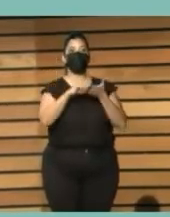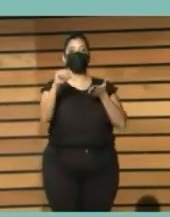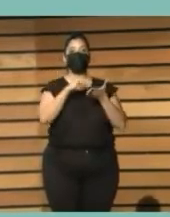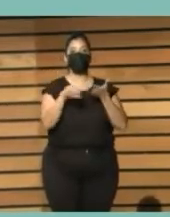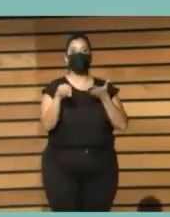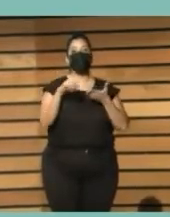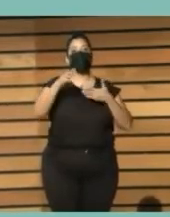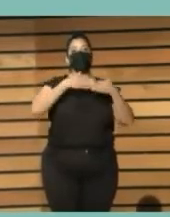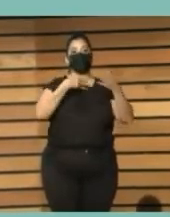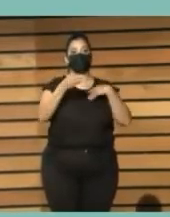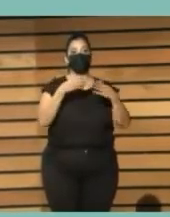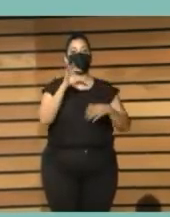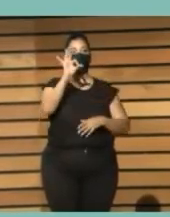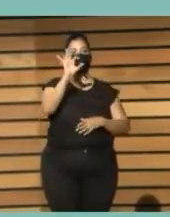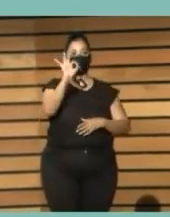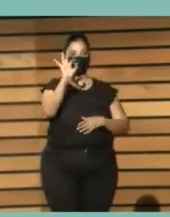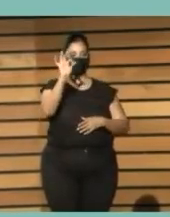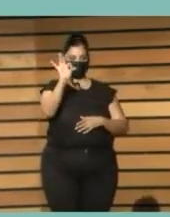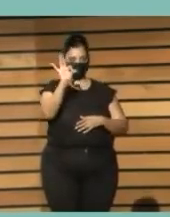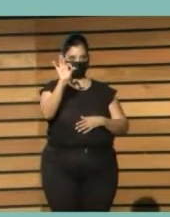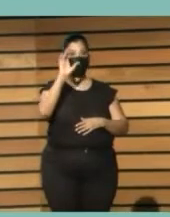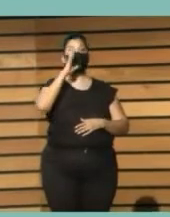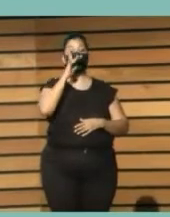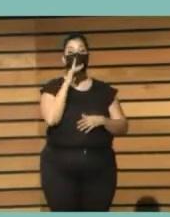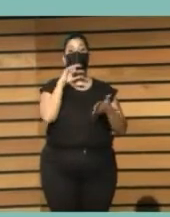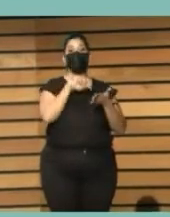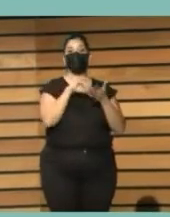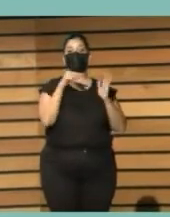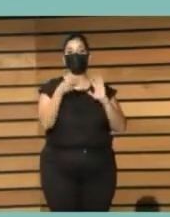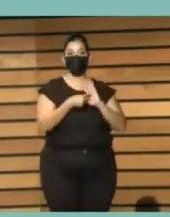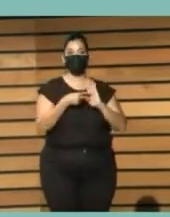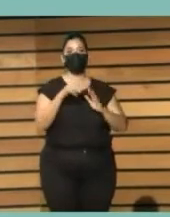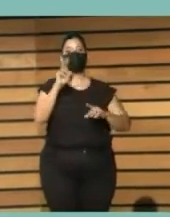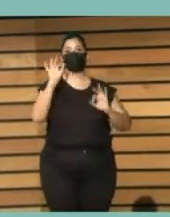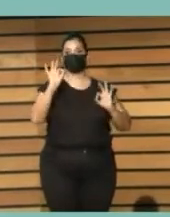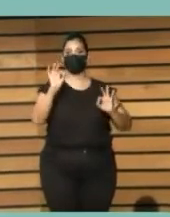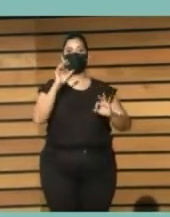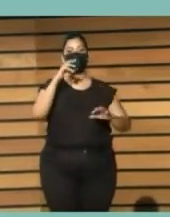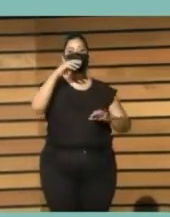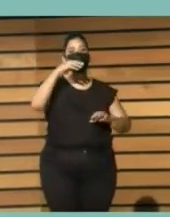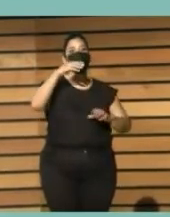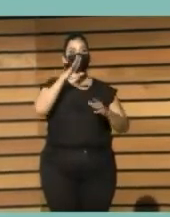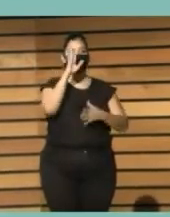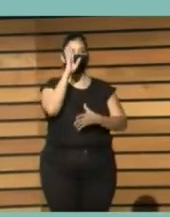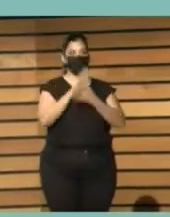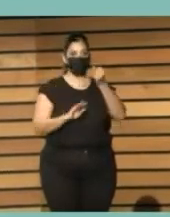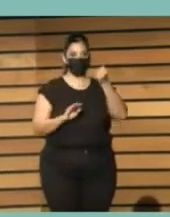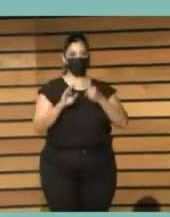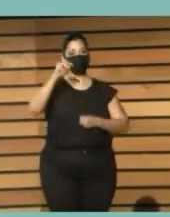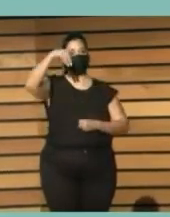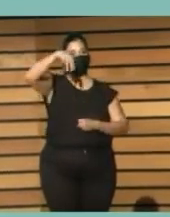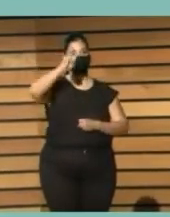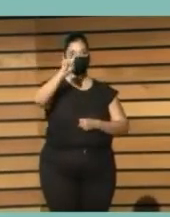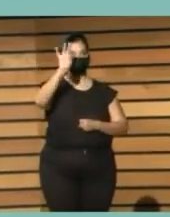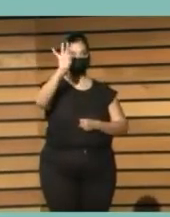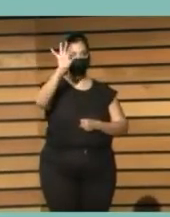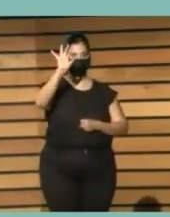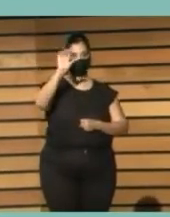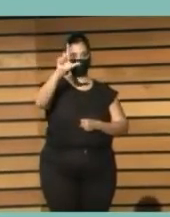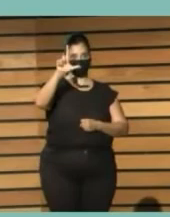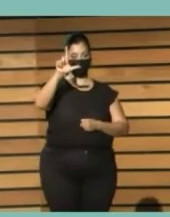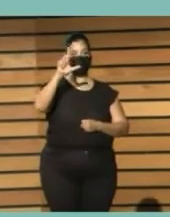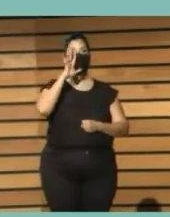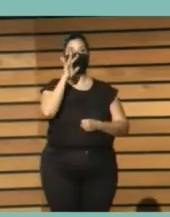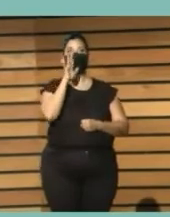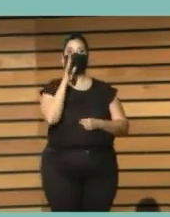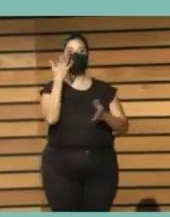ODS. Actualmente es director del Área de Proyectos y responsable de calidad de la Fundación Musol y en esta sesión nos aportará su experiencia para la